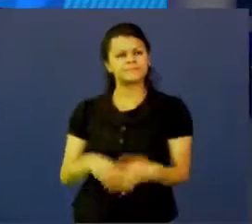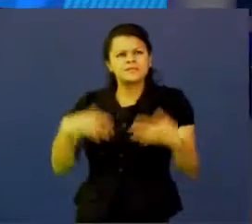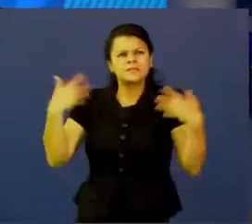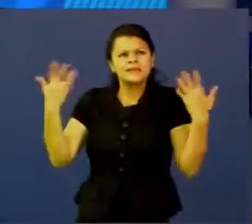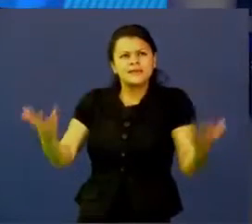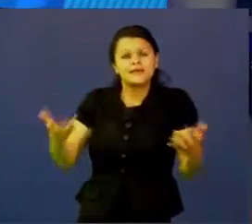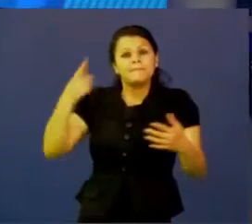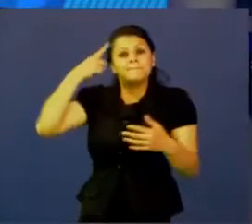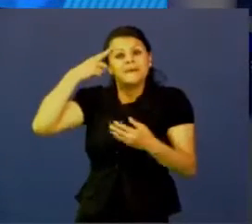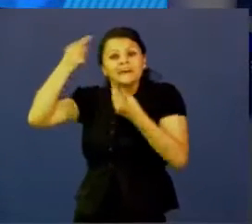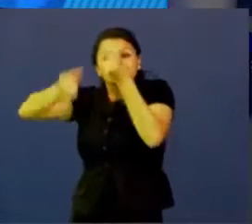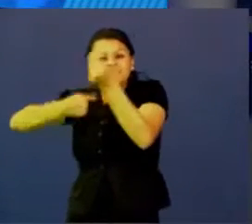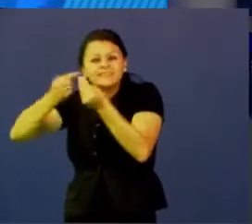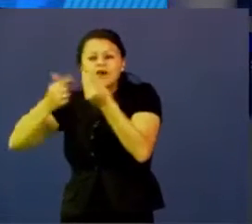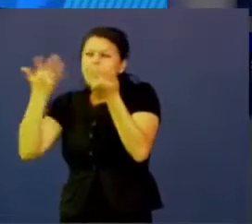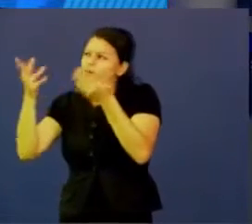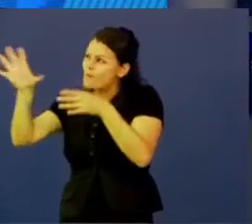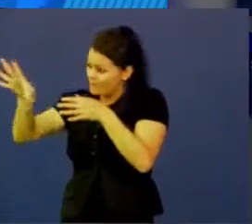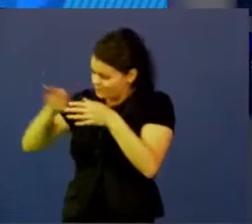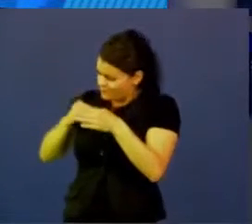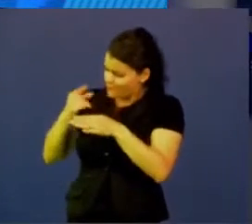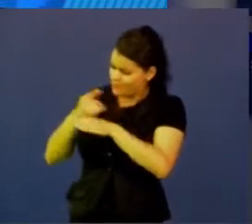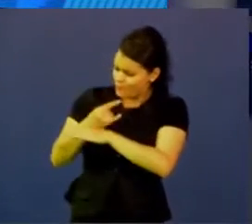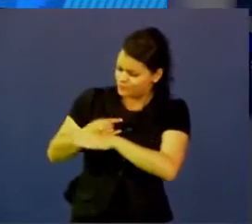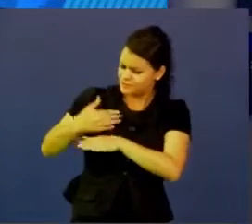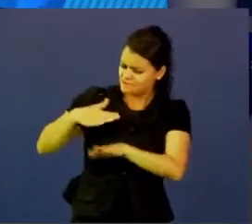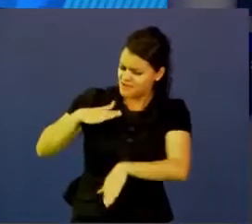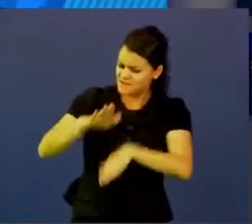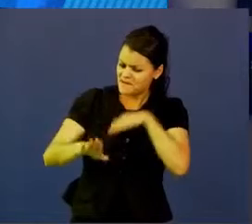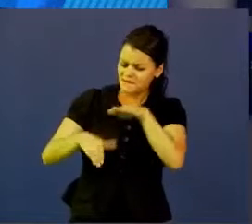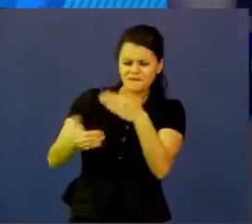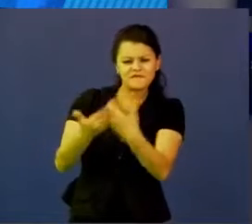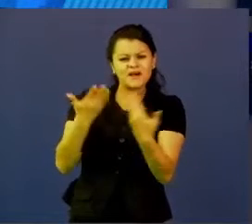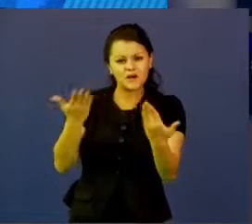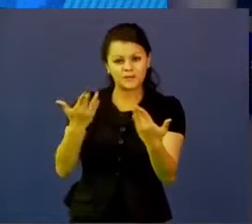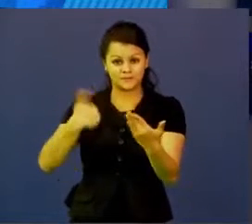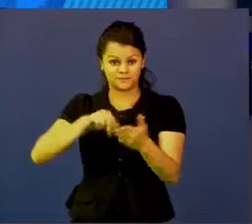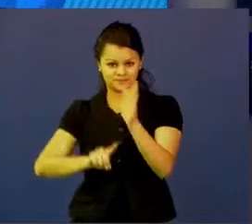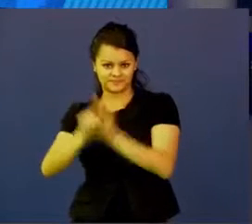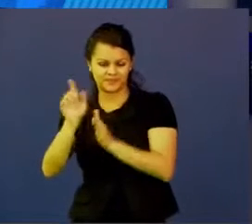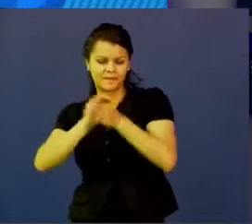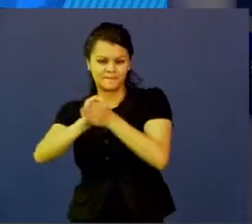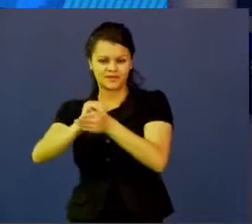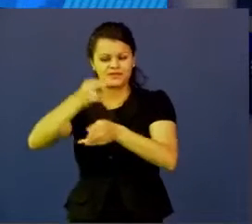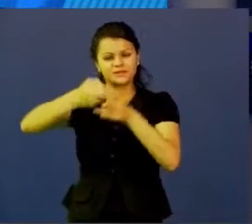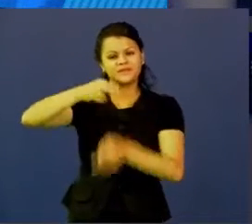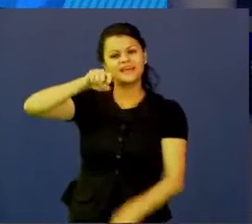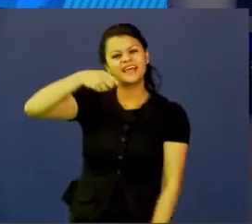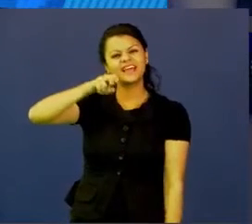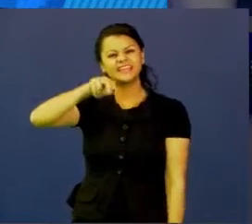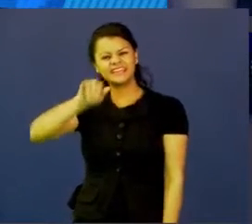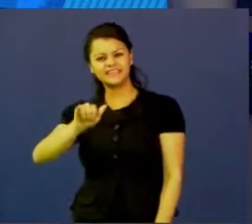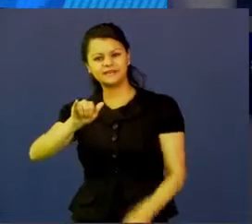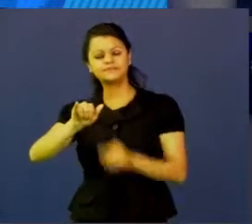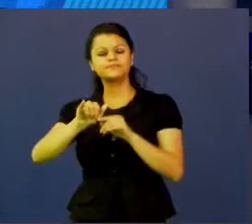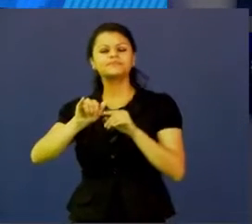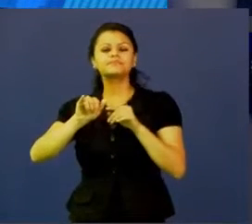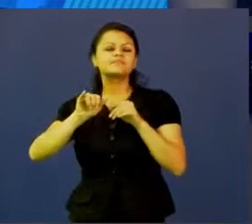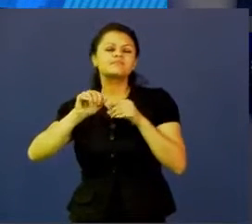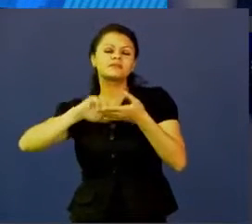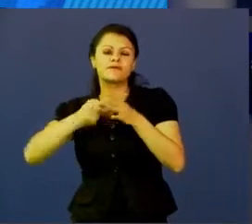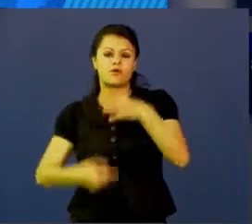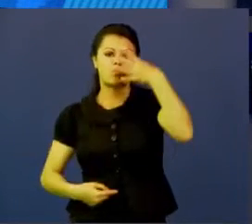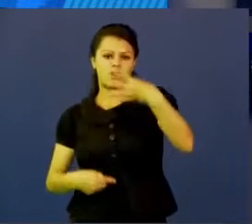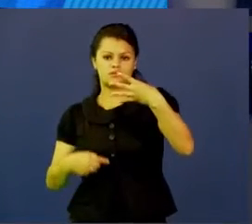fácil, paso a paso? Pues hemos desarrollado una metodología que se llama GENI, GENI tiene cuatro pasos, el